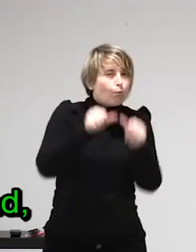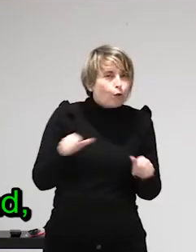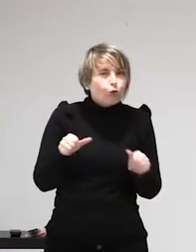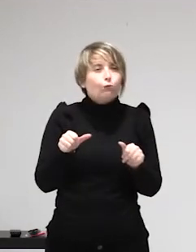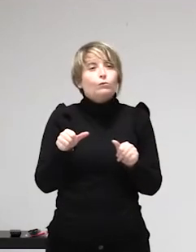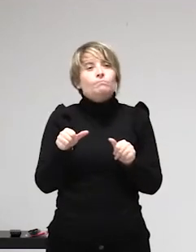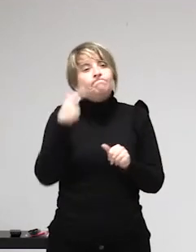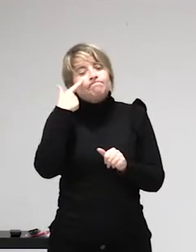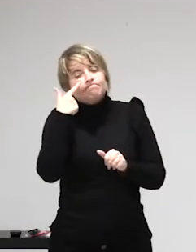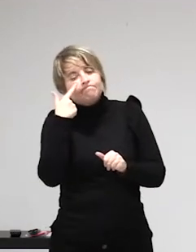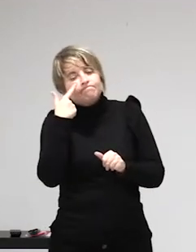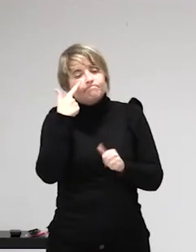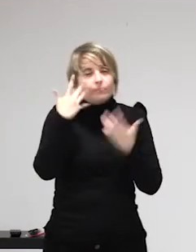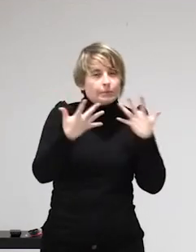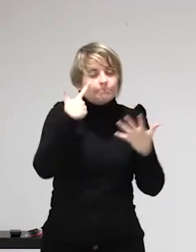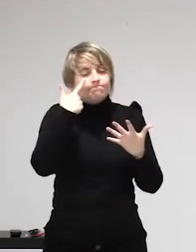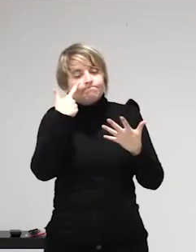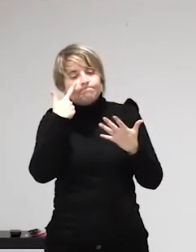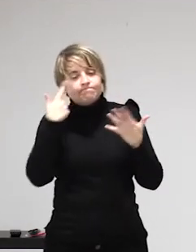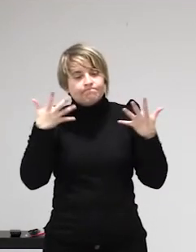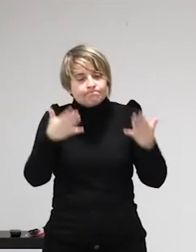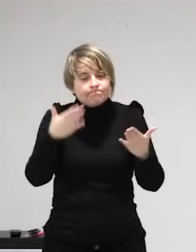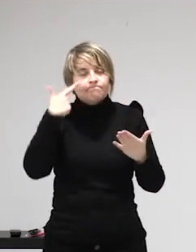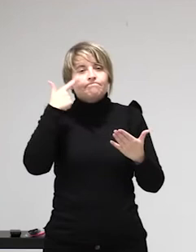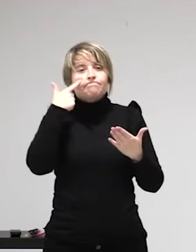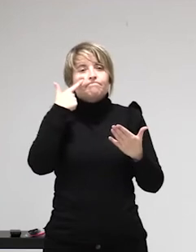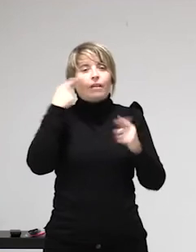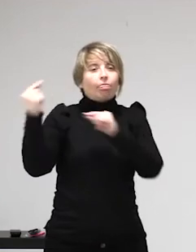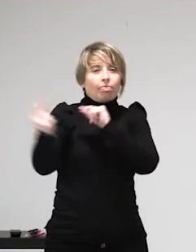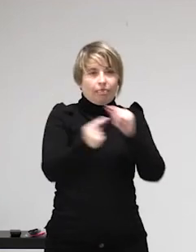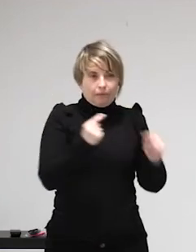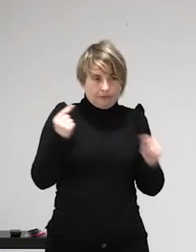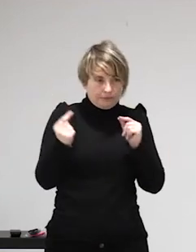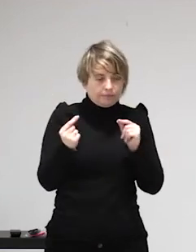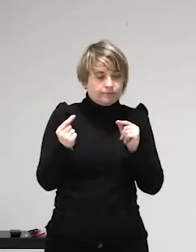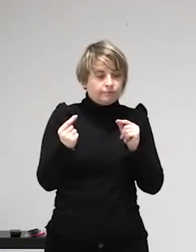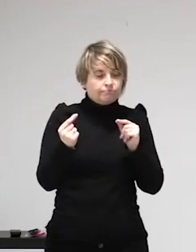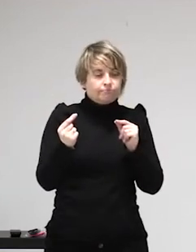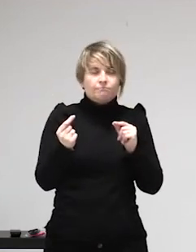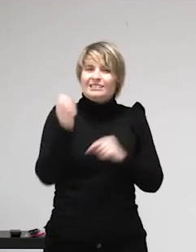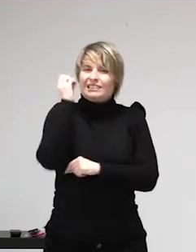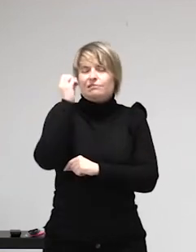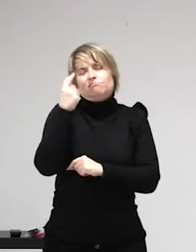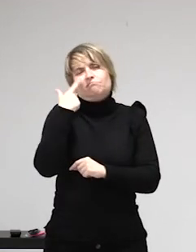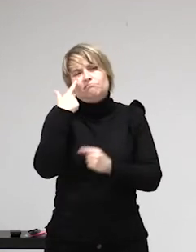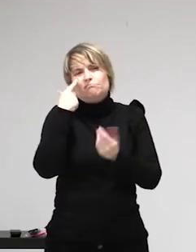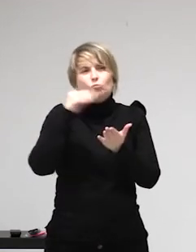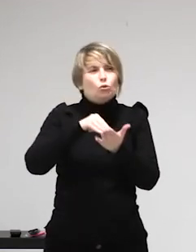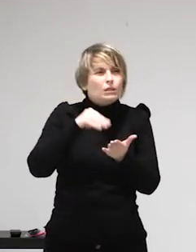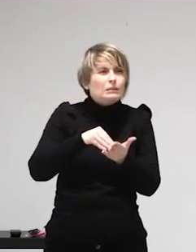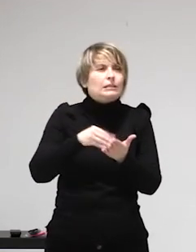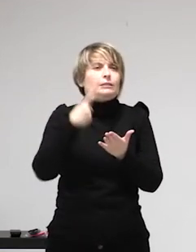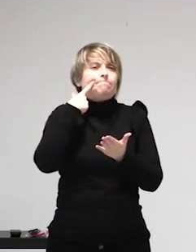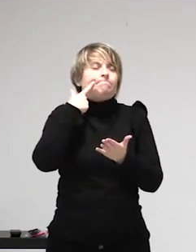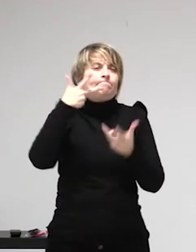un orden social, nuestra manera de relacionarnos con el otro. Por eso la sexualidad socialmente no es neutral. Y bueno,